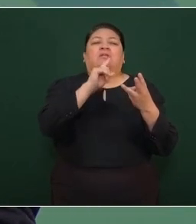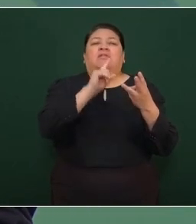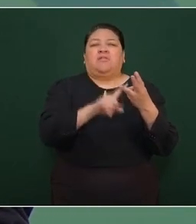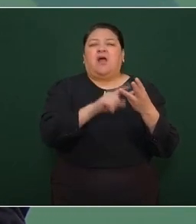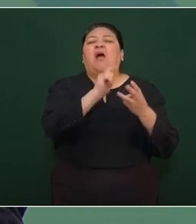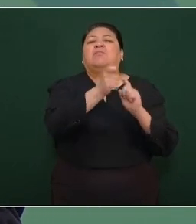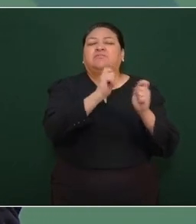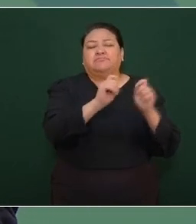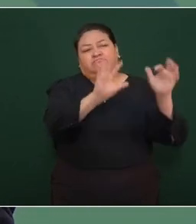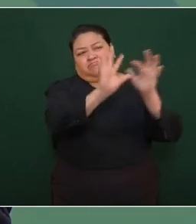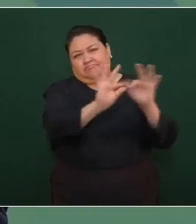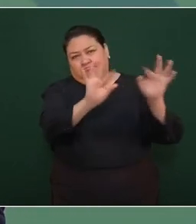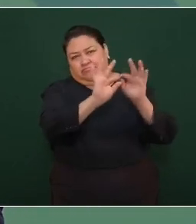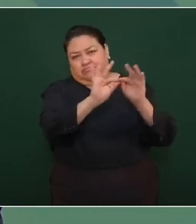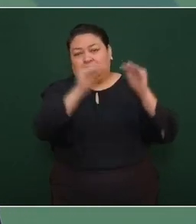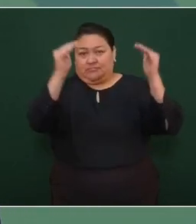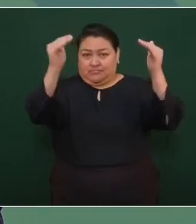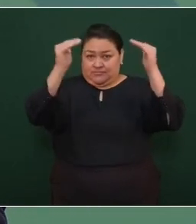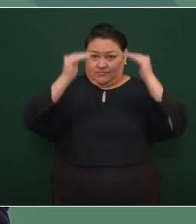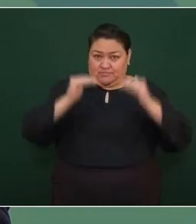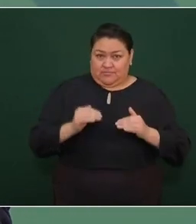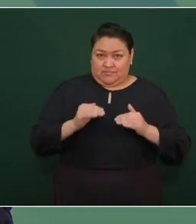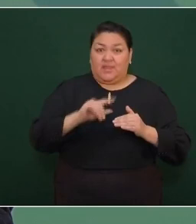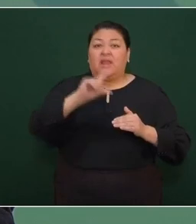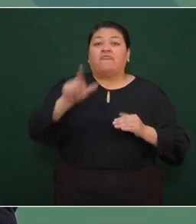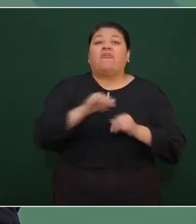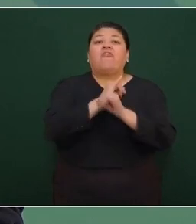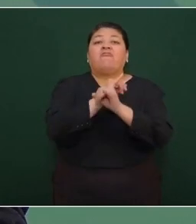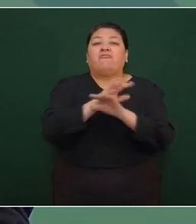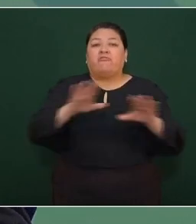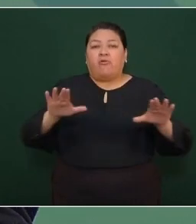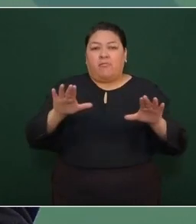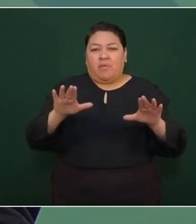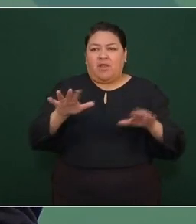Posteriormente va a ser el informe de seguridad